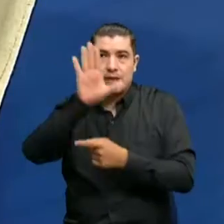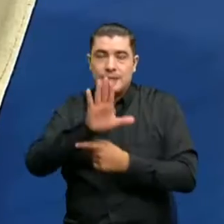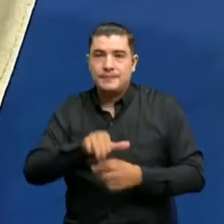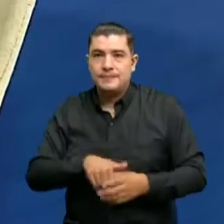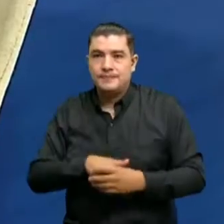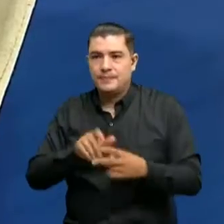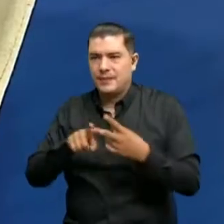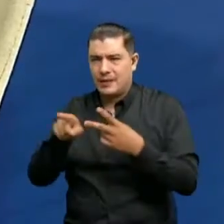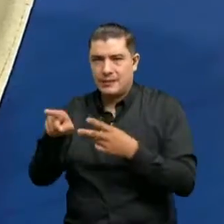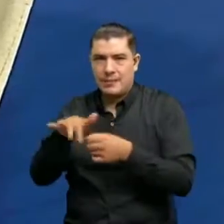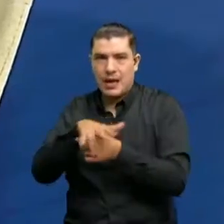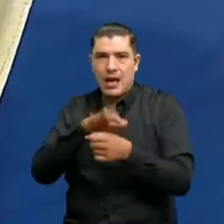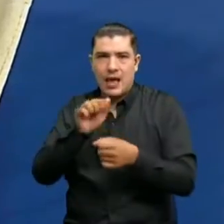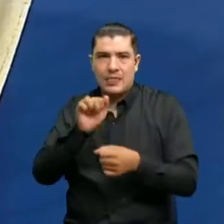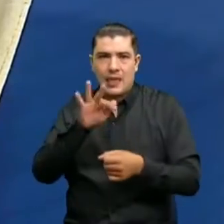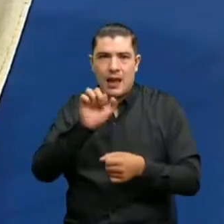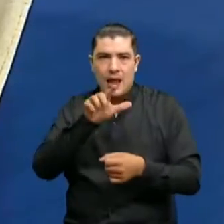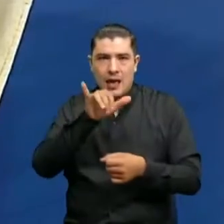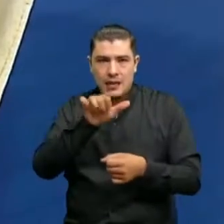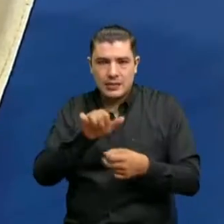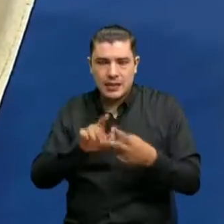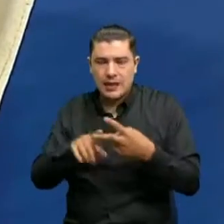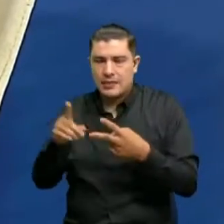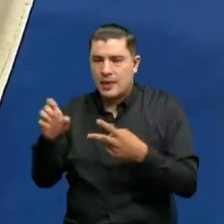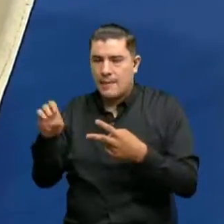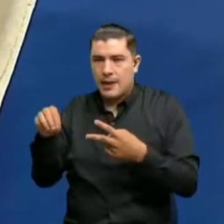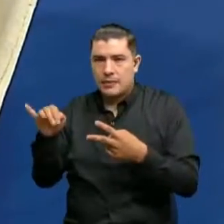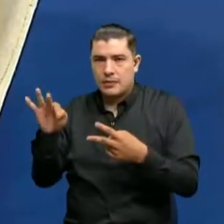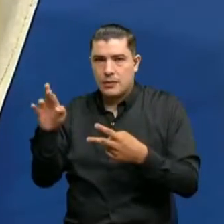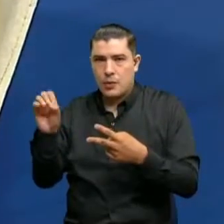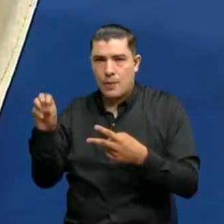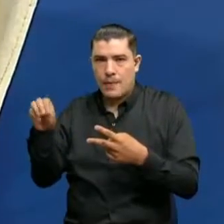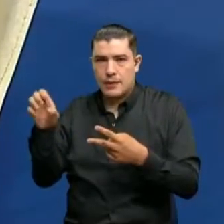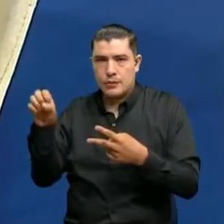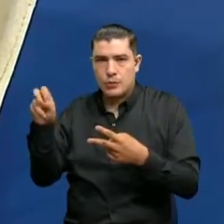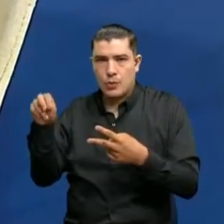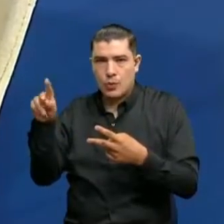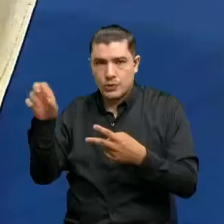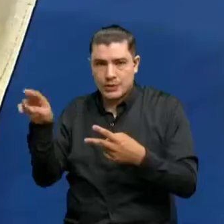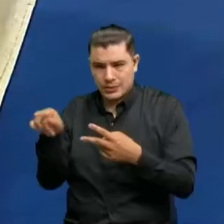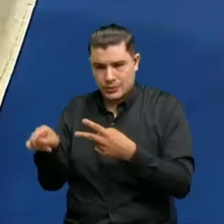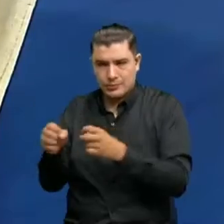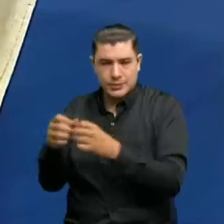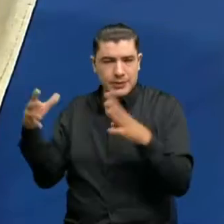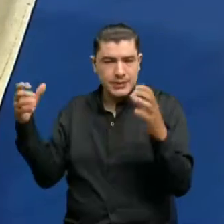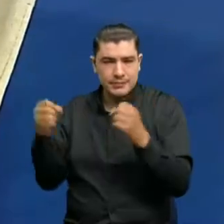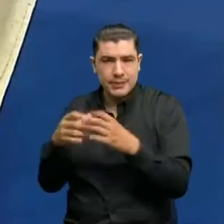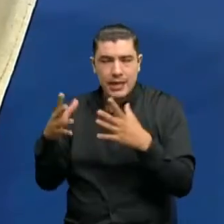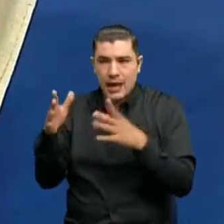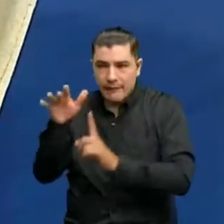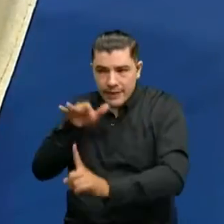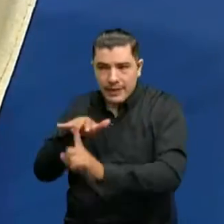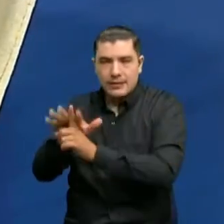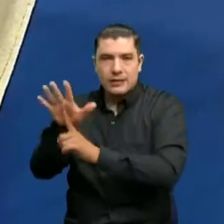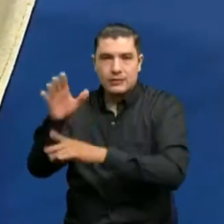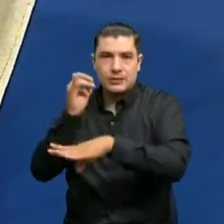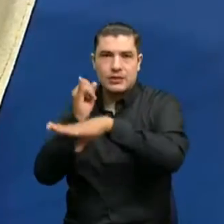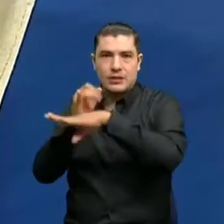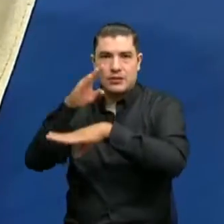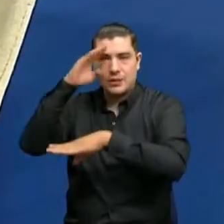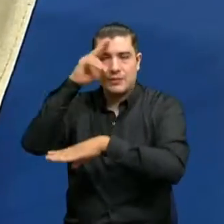Atalaya, en la avenida Demetrio Mendoza, pero que como usted lo menciona, van directamente a la fuerza pública, a la